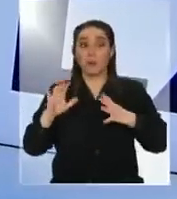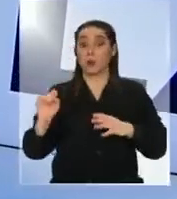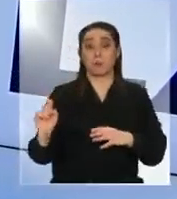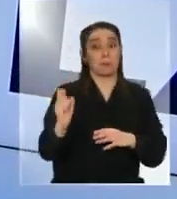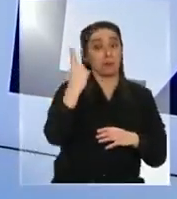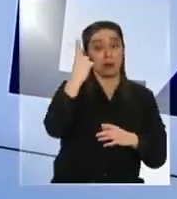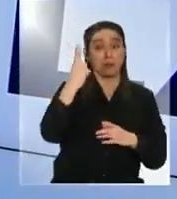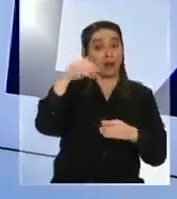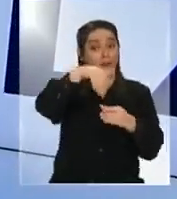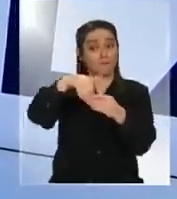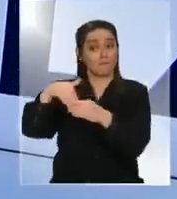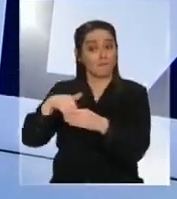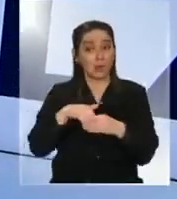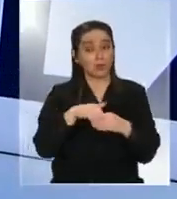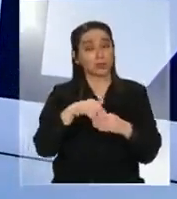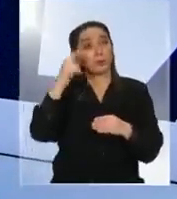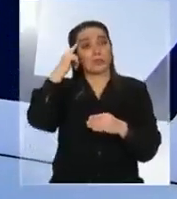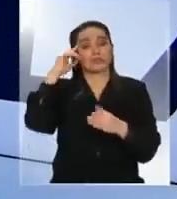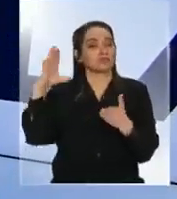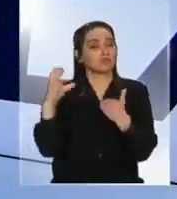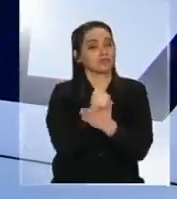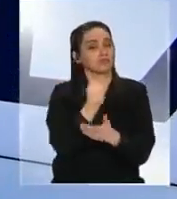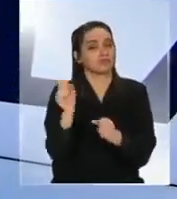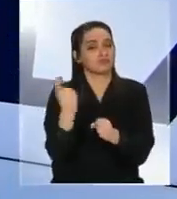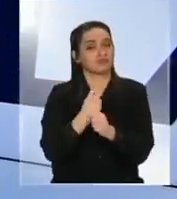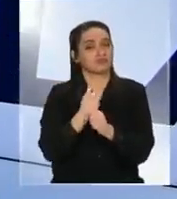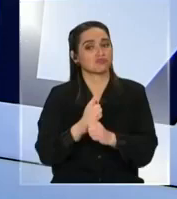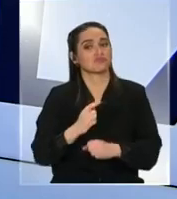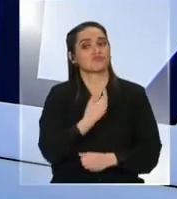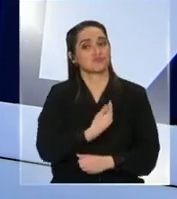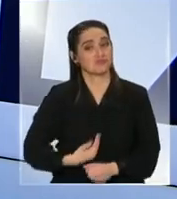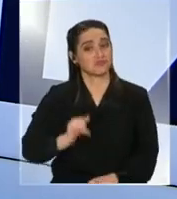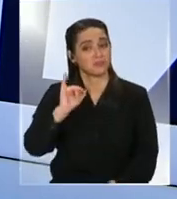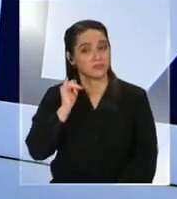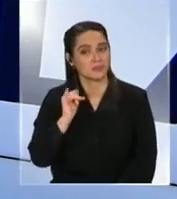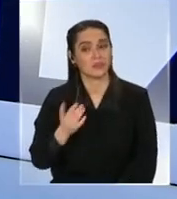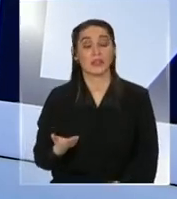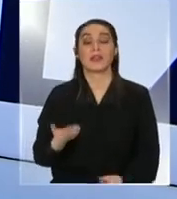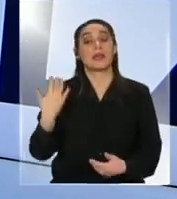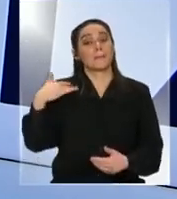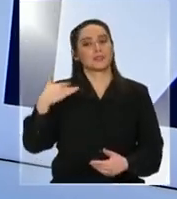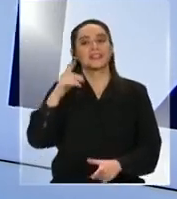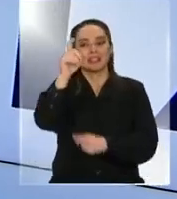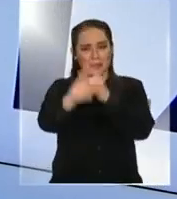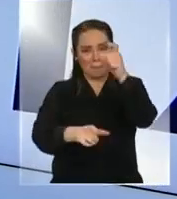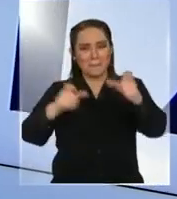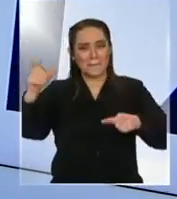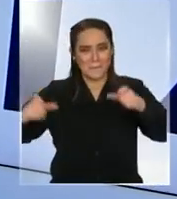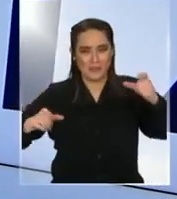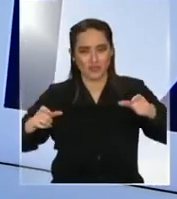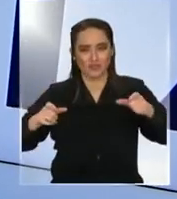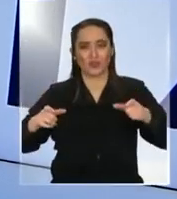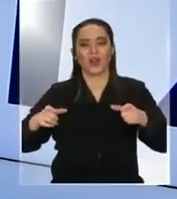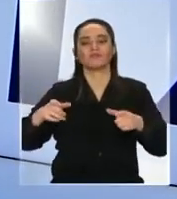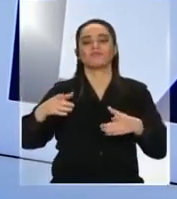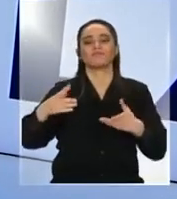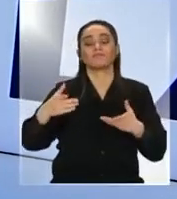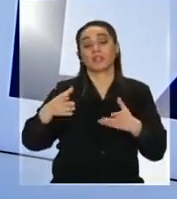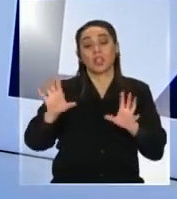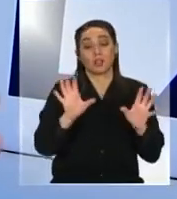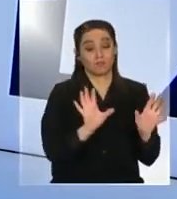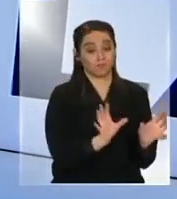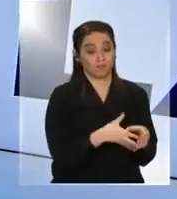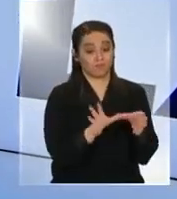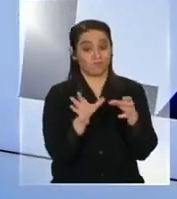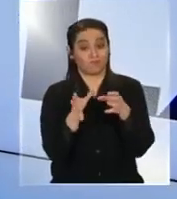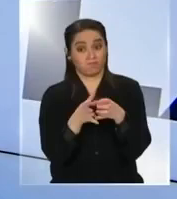convenza nuestro pueblo que tiene que levantarse a votar y que tiene que participar porque a diferencia de los sectores que lo han pasado muy bien con este modelo